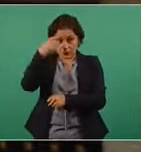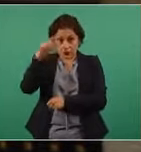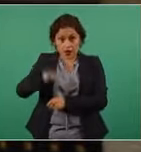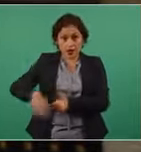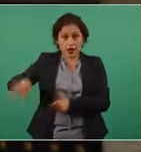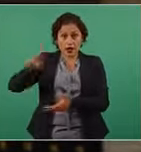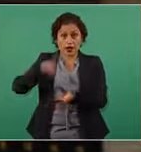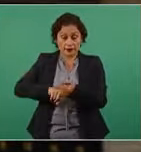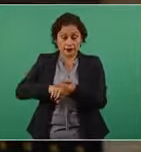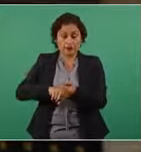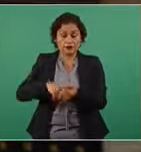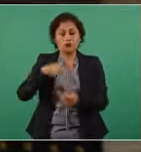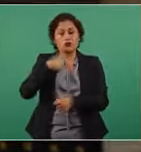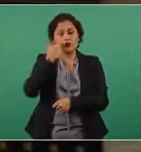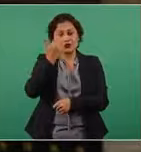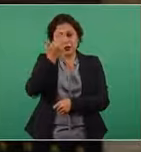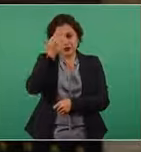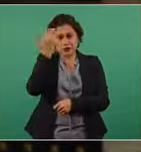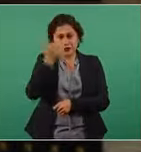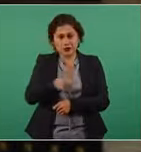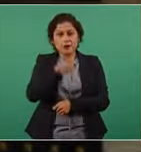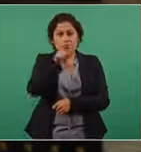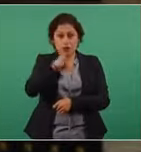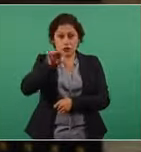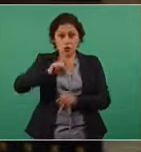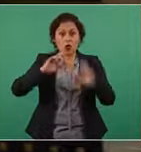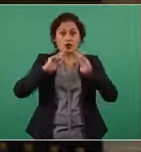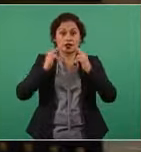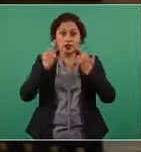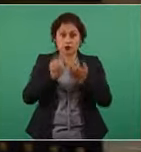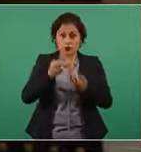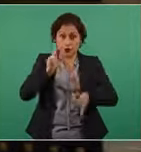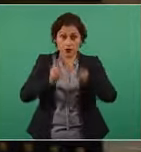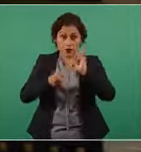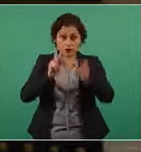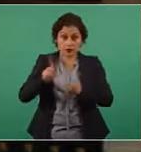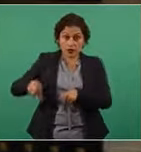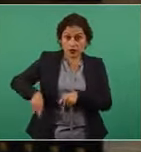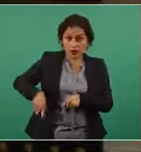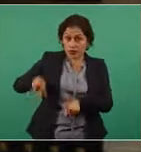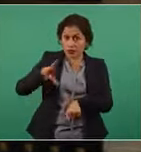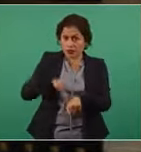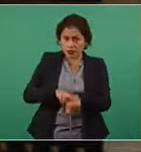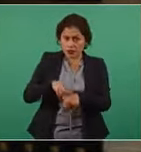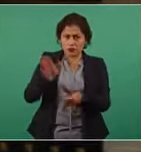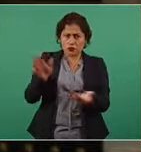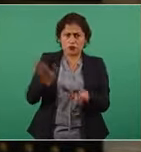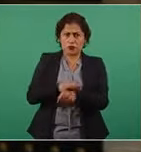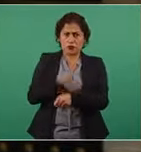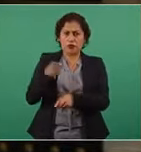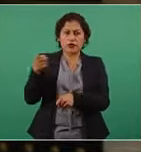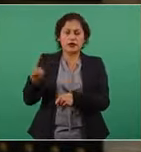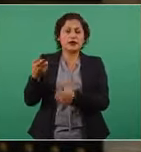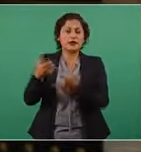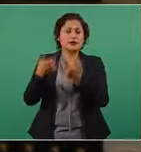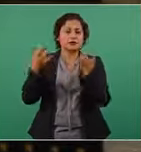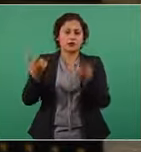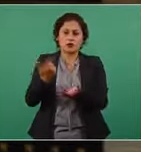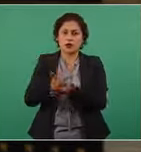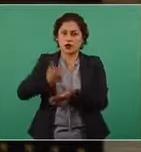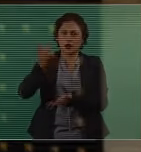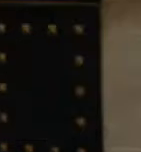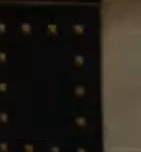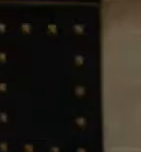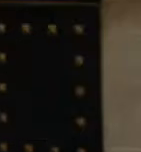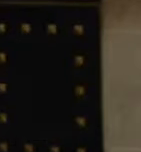se ha tocado en el tema, se habló con el gobernador. Esta situación es grave porque incluso vimos en escenas tan graves de